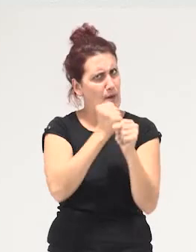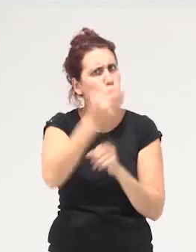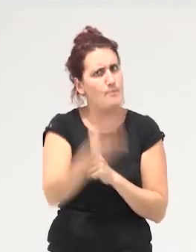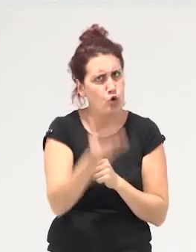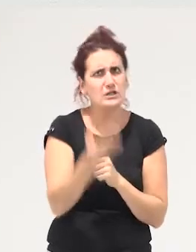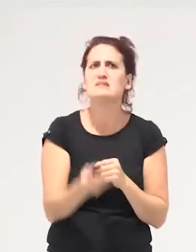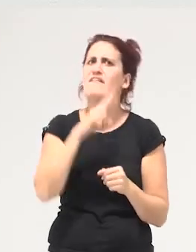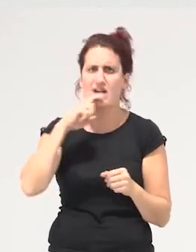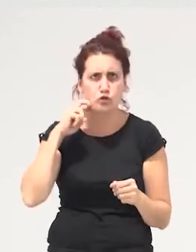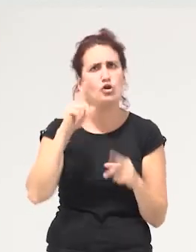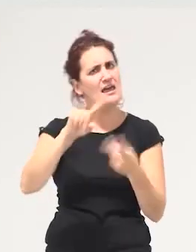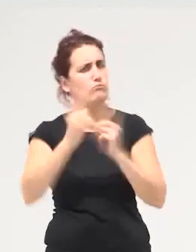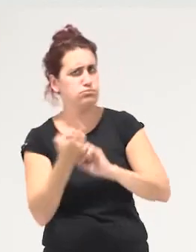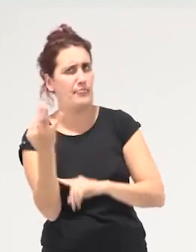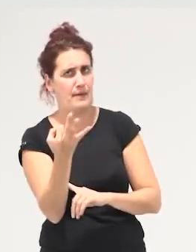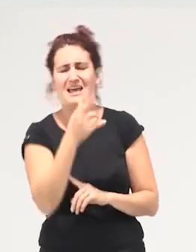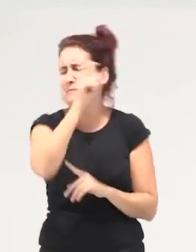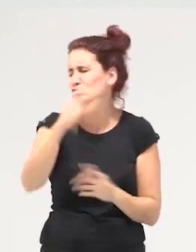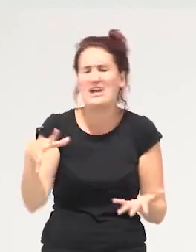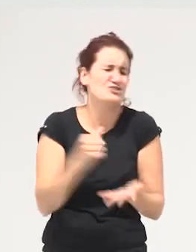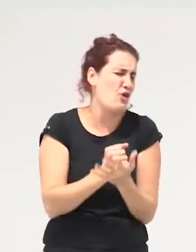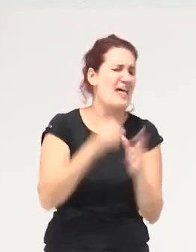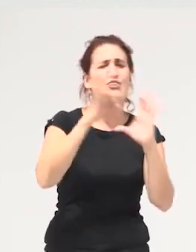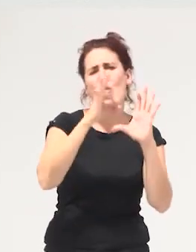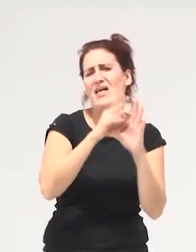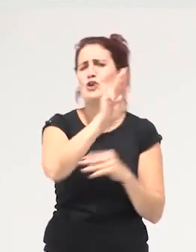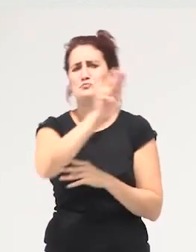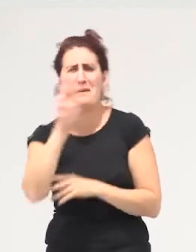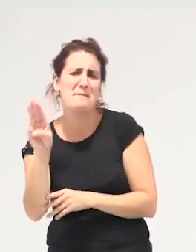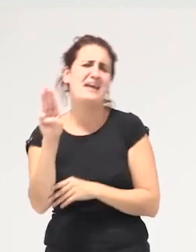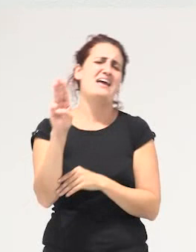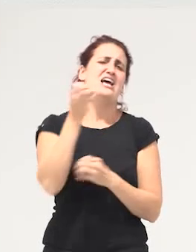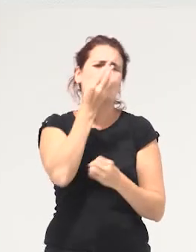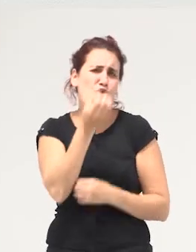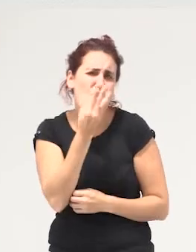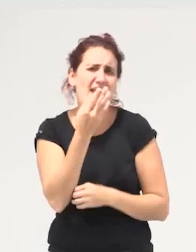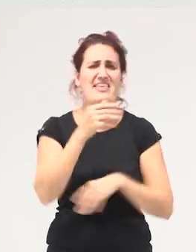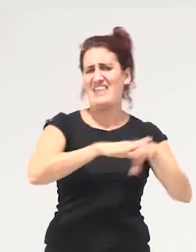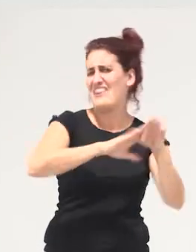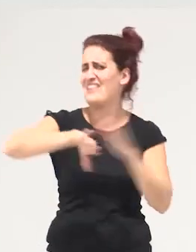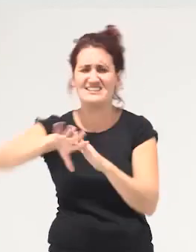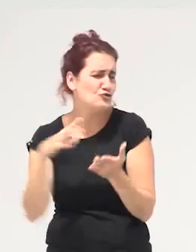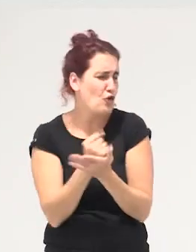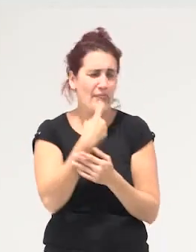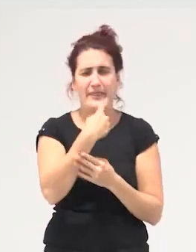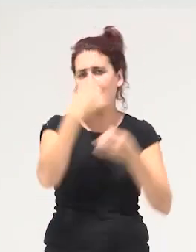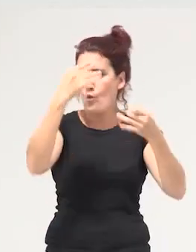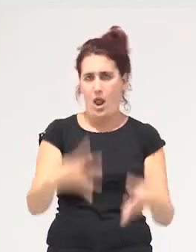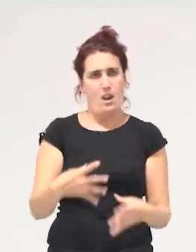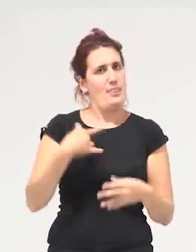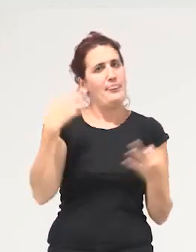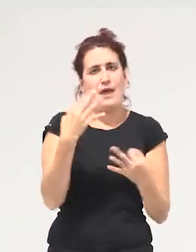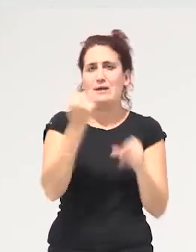que dignificarlo y esto te lo dice todo Dios de Ciudadanos del PP del PSOE de izquierdas de derechas todo el mundo te va a decir que hay que